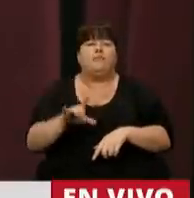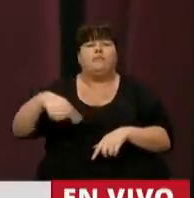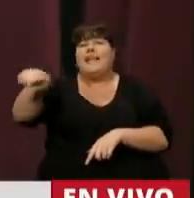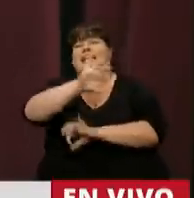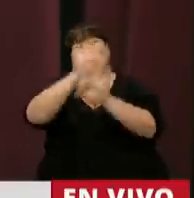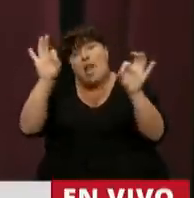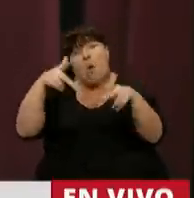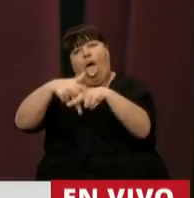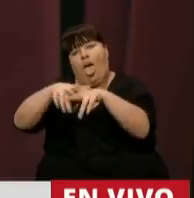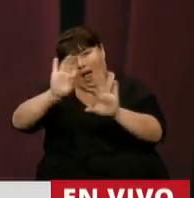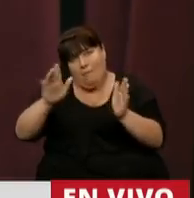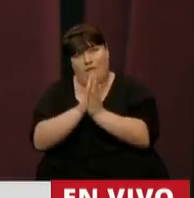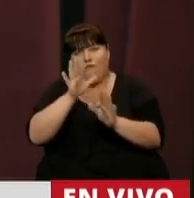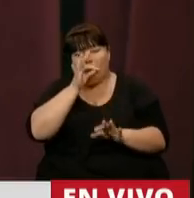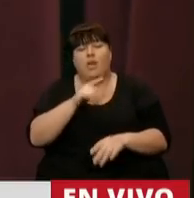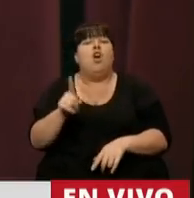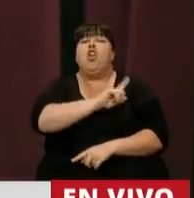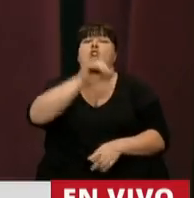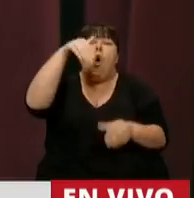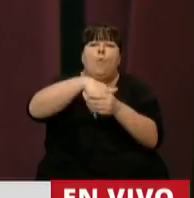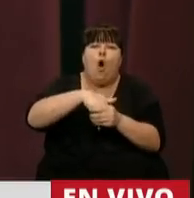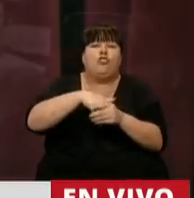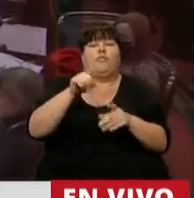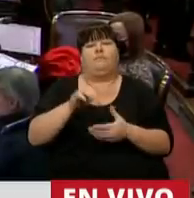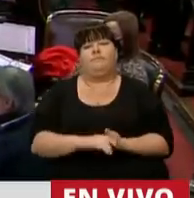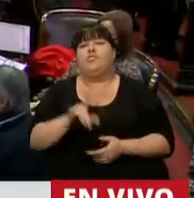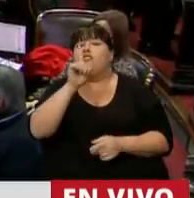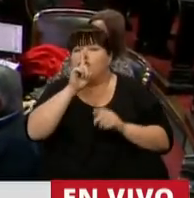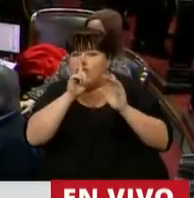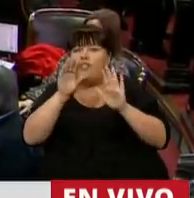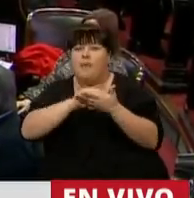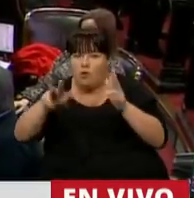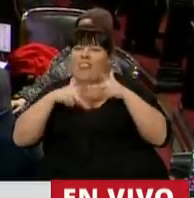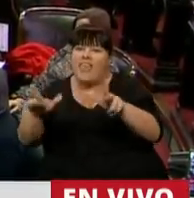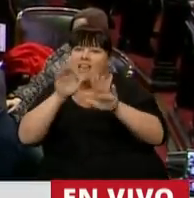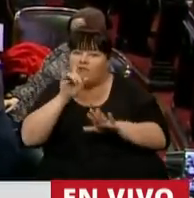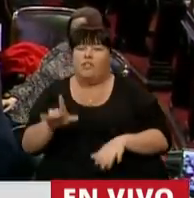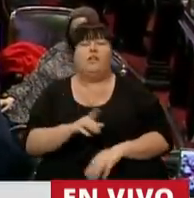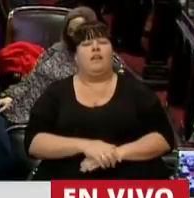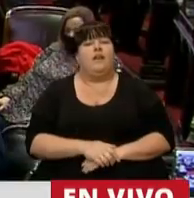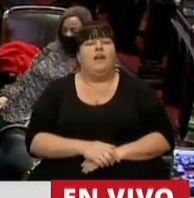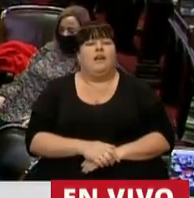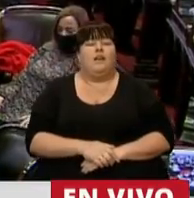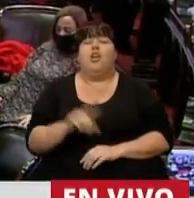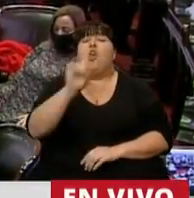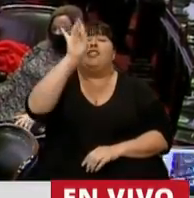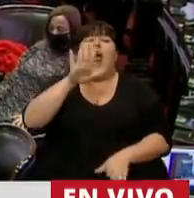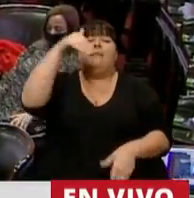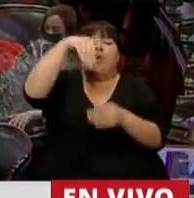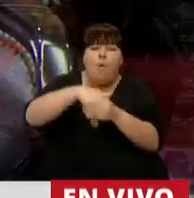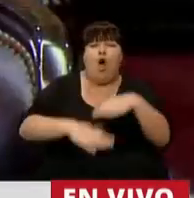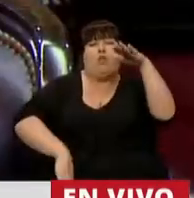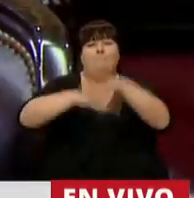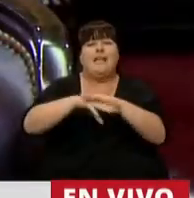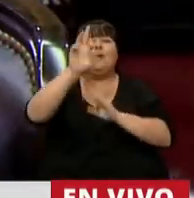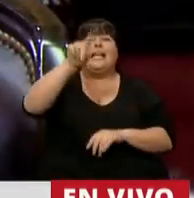ninguno de ustedes se los interrumpió. No se votó un tope... Silencio, diputado Enrique. No solamente se votó